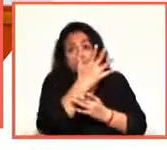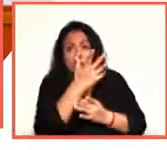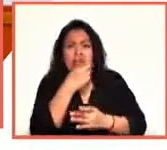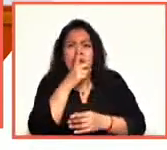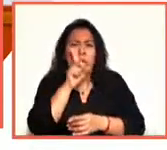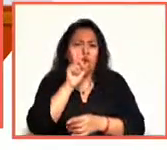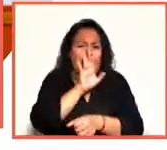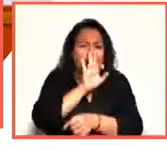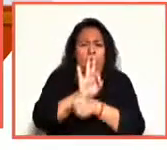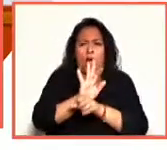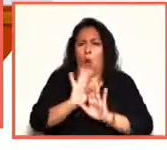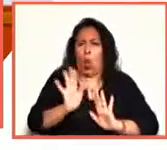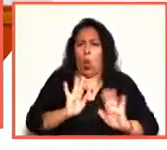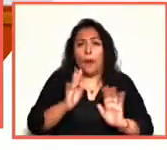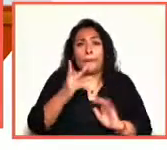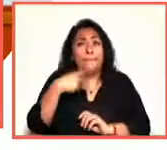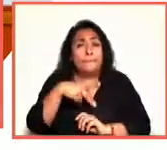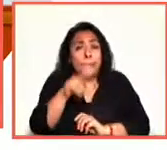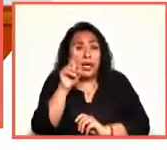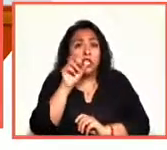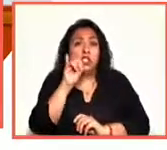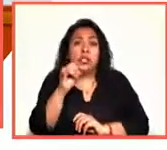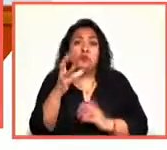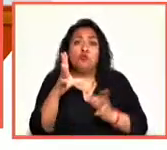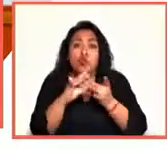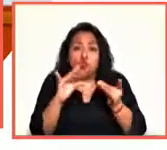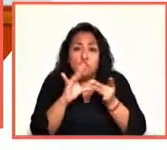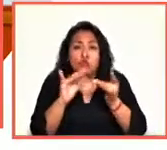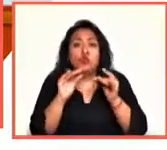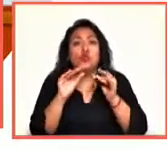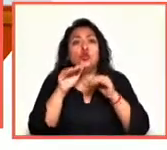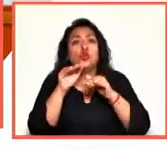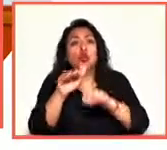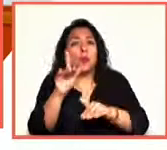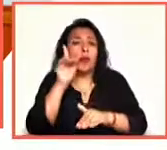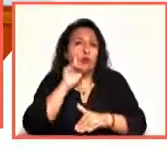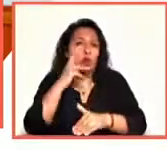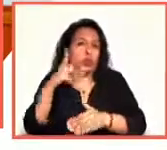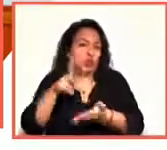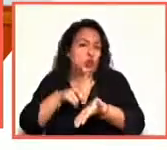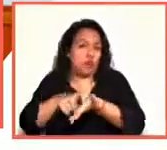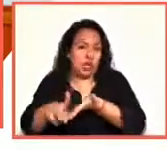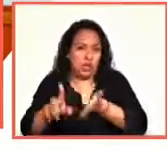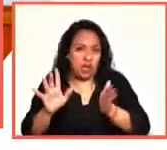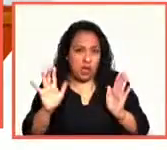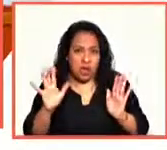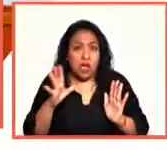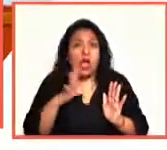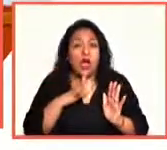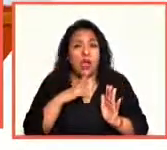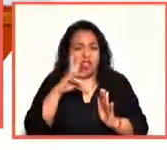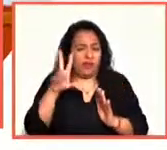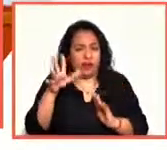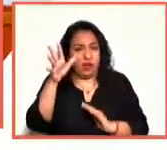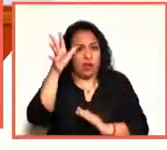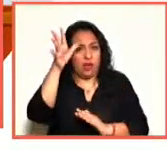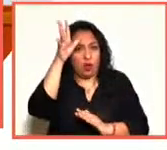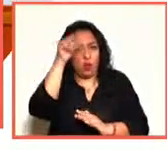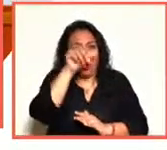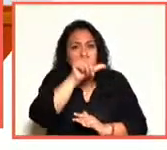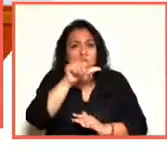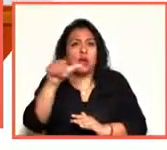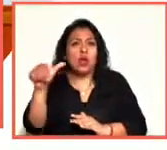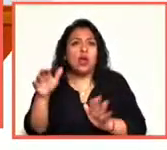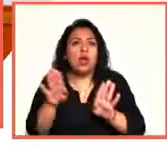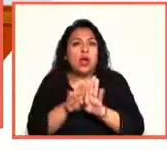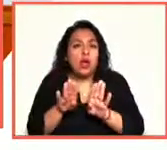pero habla mucho de los derechos de las mujeres. Están bastante en contra de la manera de